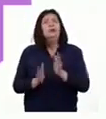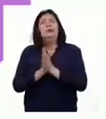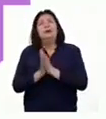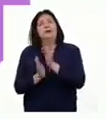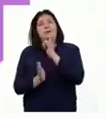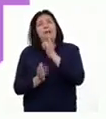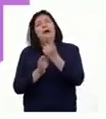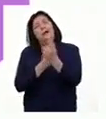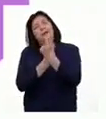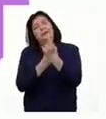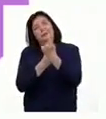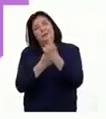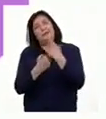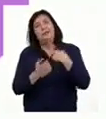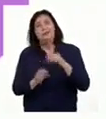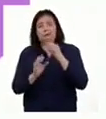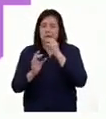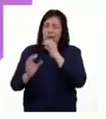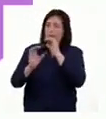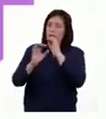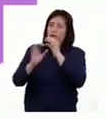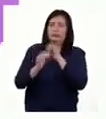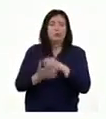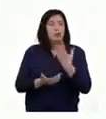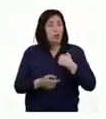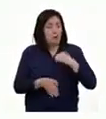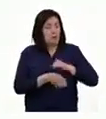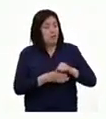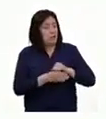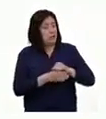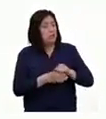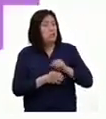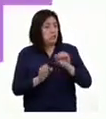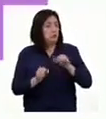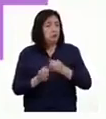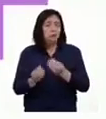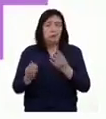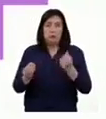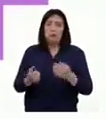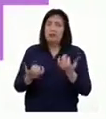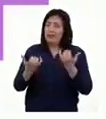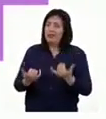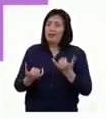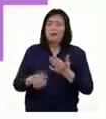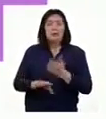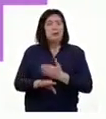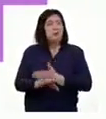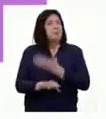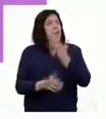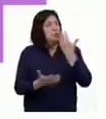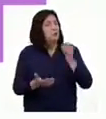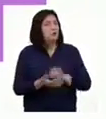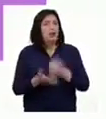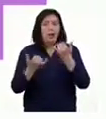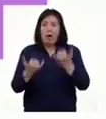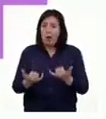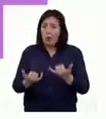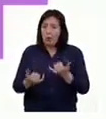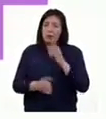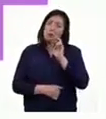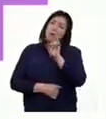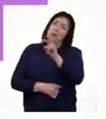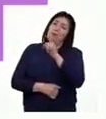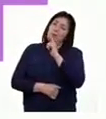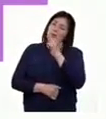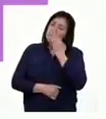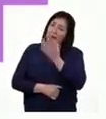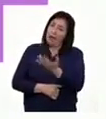papá que me enseñara a tocar la trompeta. He practicado bastante y últimamente he mejorado mucho. Ahora no solo veo